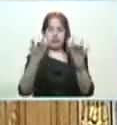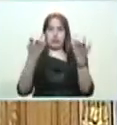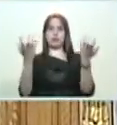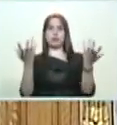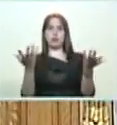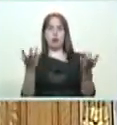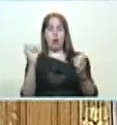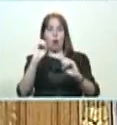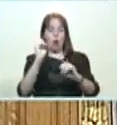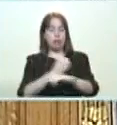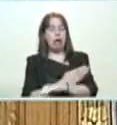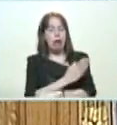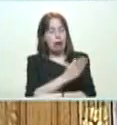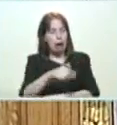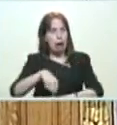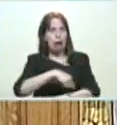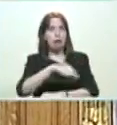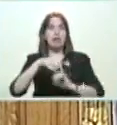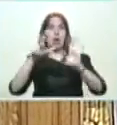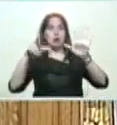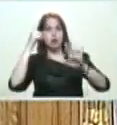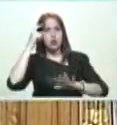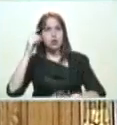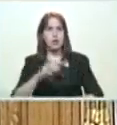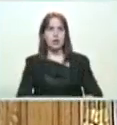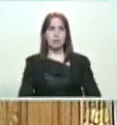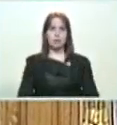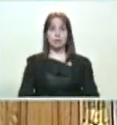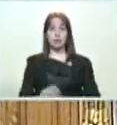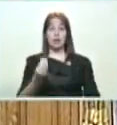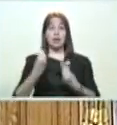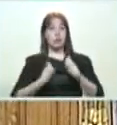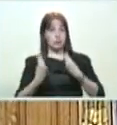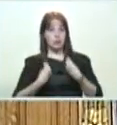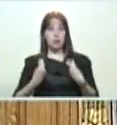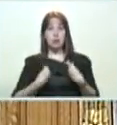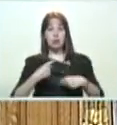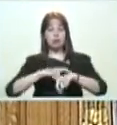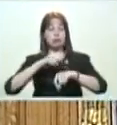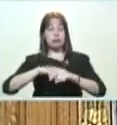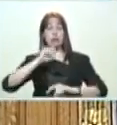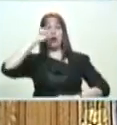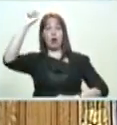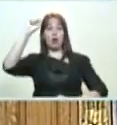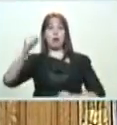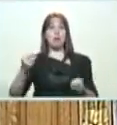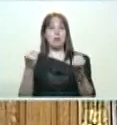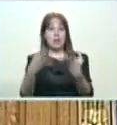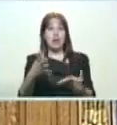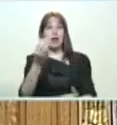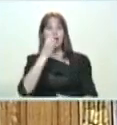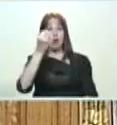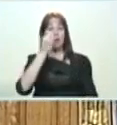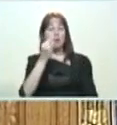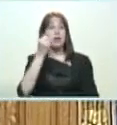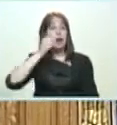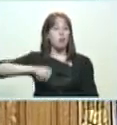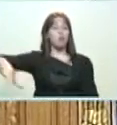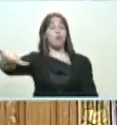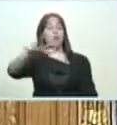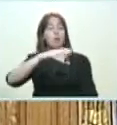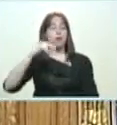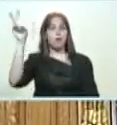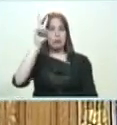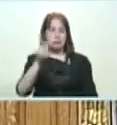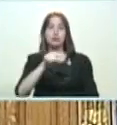O lo retardaban. ocho días. Hemos vivido tiempos heroicos para llevarle la comida a la casa del venezolano. Y yo